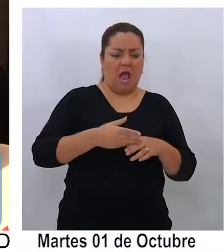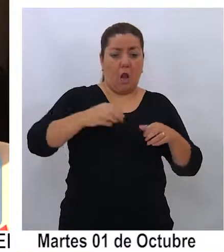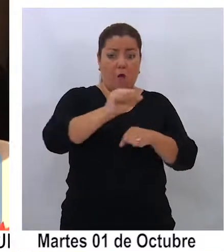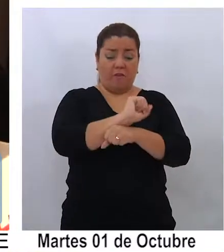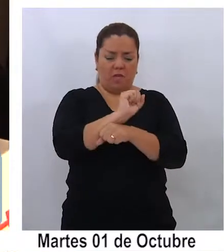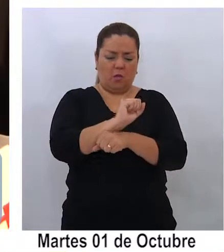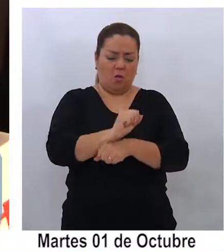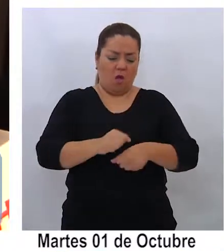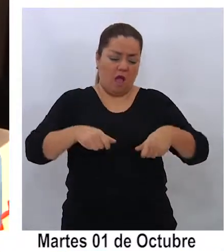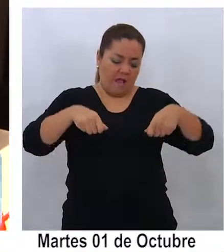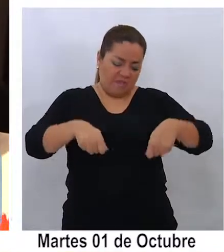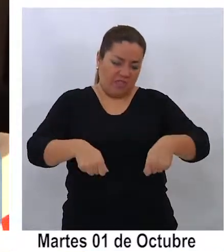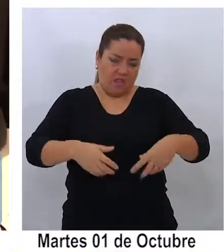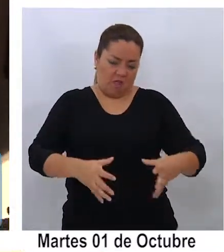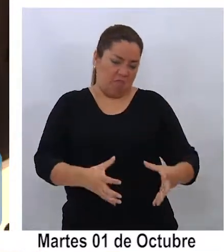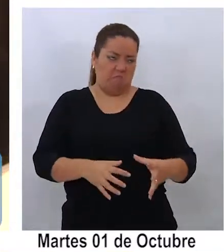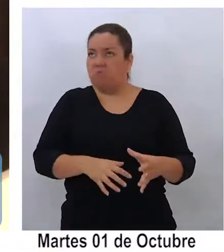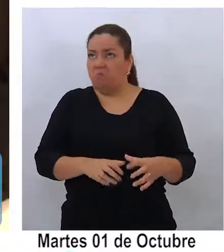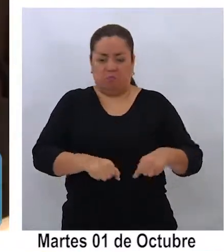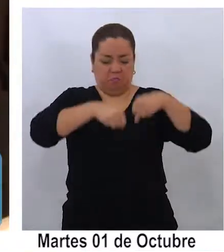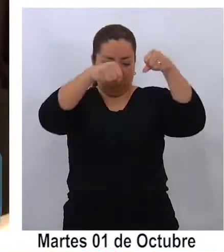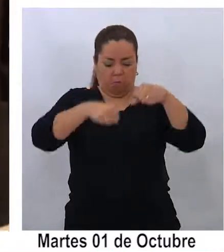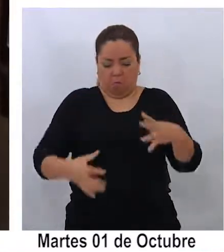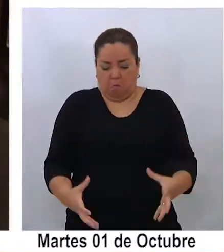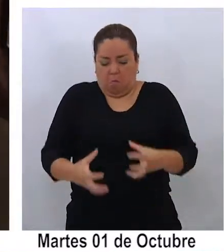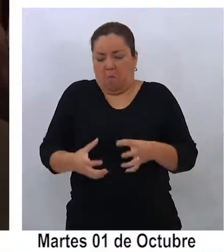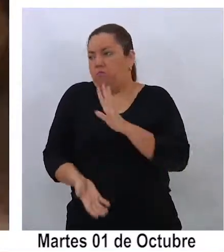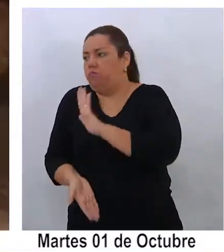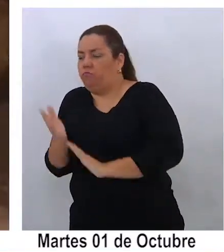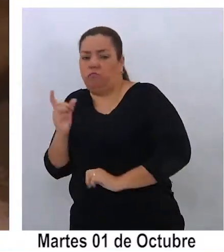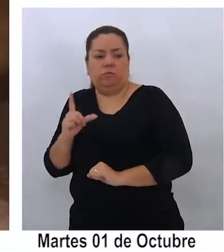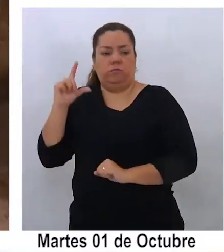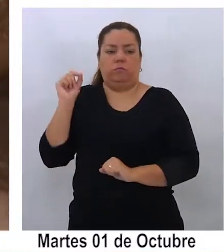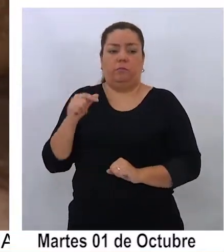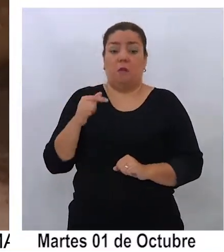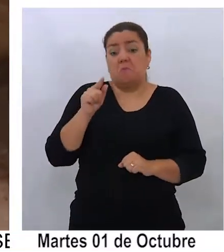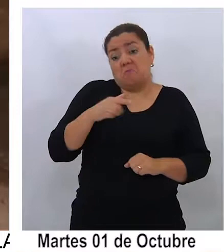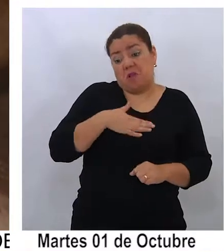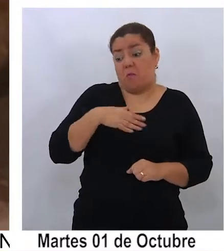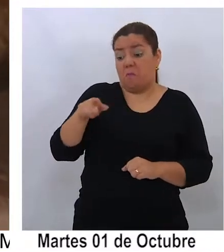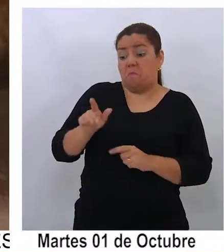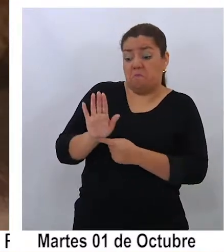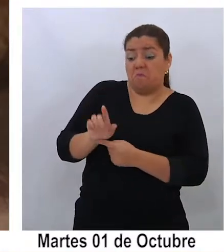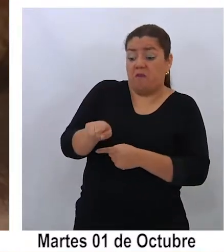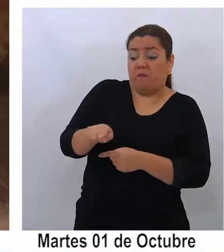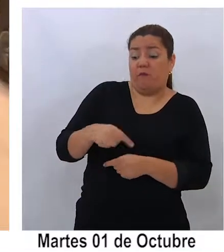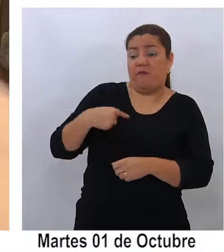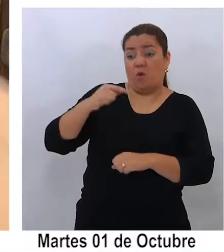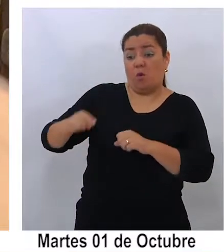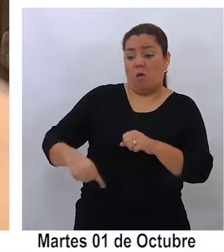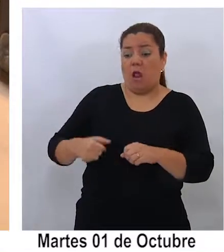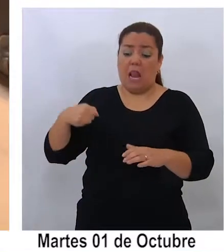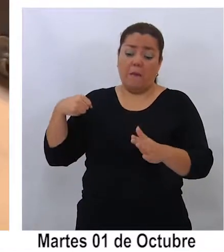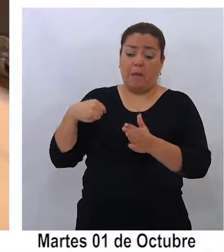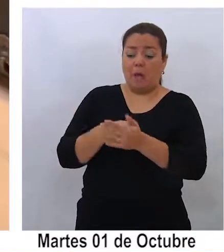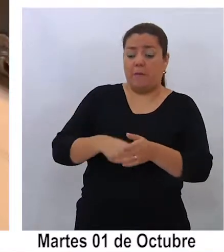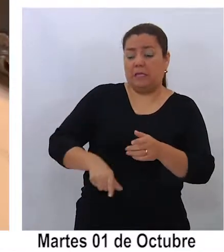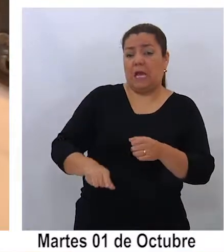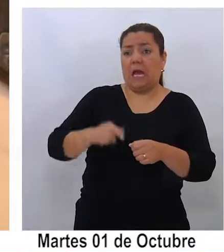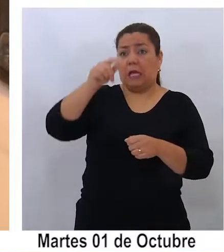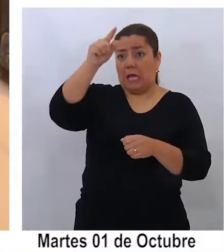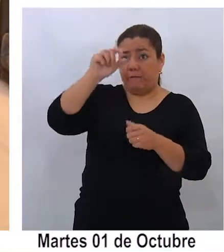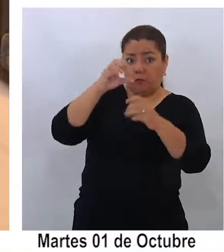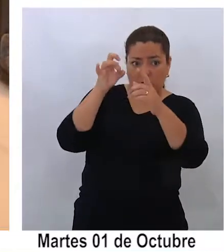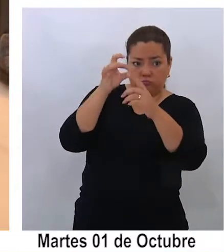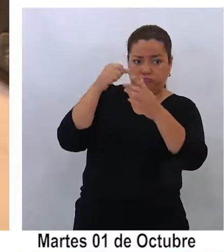baterías. Ahí el vehículo, ahí está demostrado, ese es mi vehículo, ahí le he pegado una patada y le rompió en el vidrio. Después le